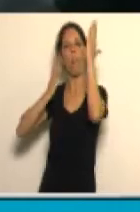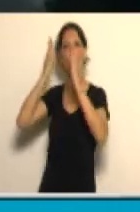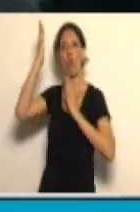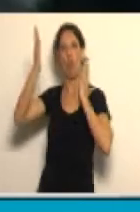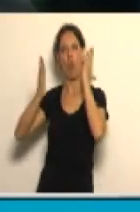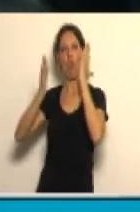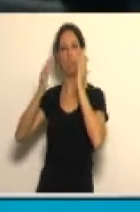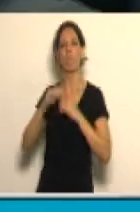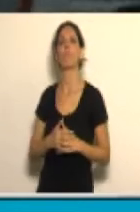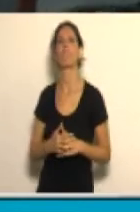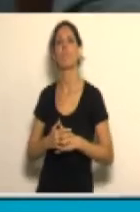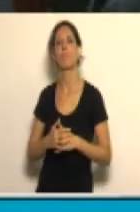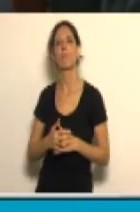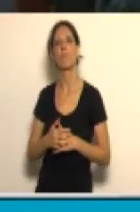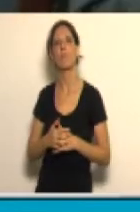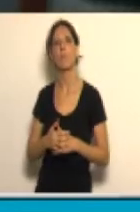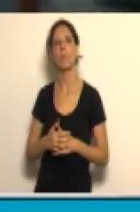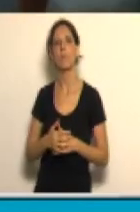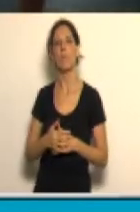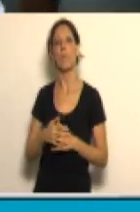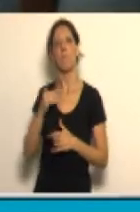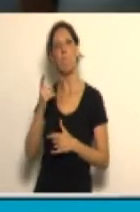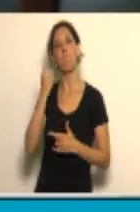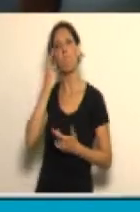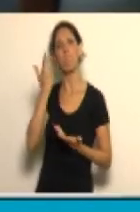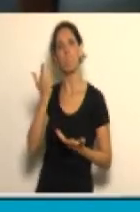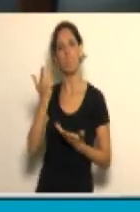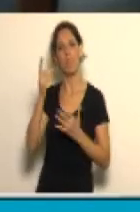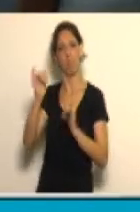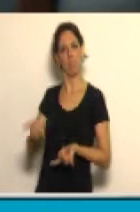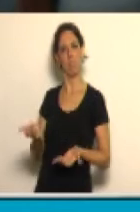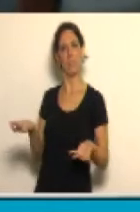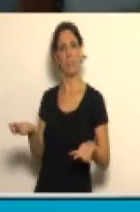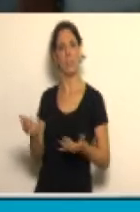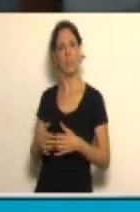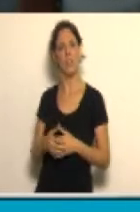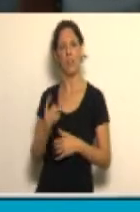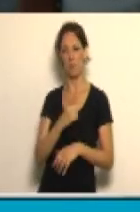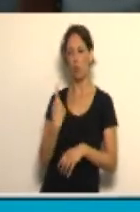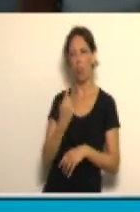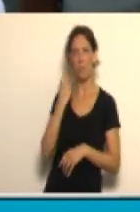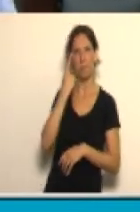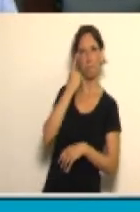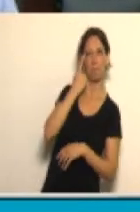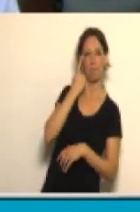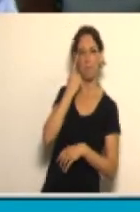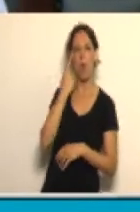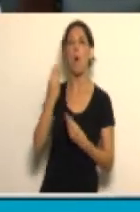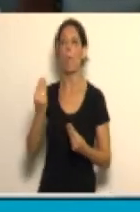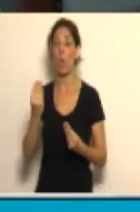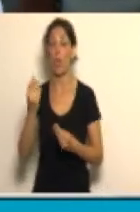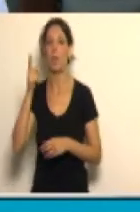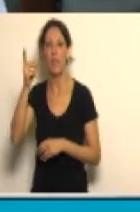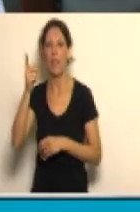Y era lógico que creyéramos porque venía